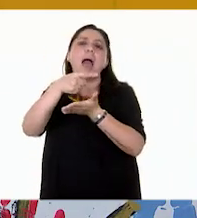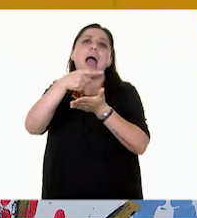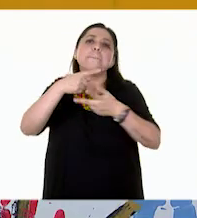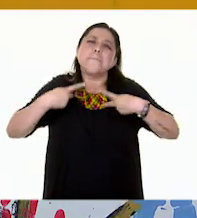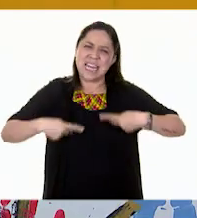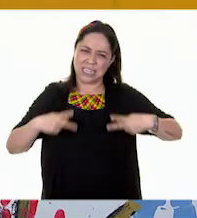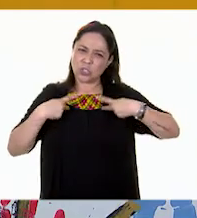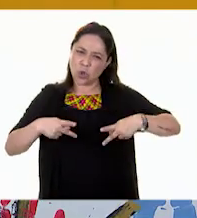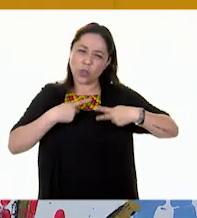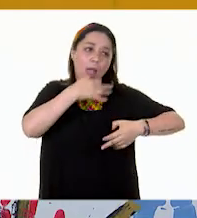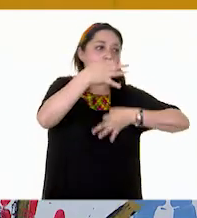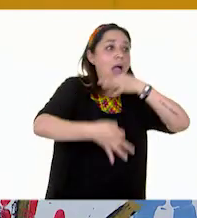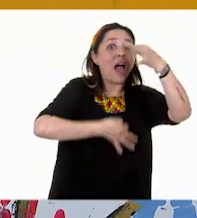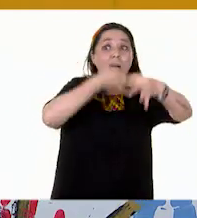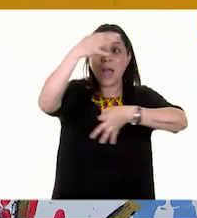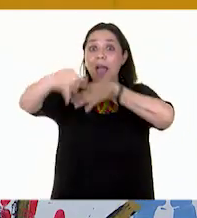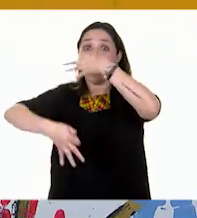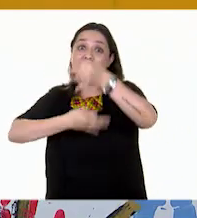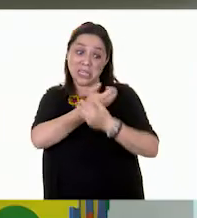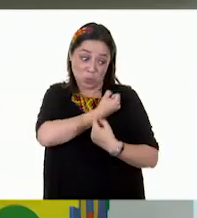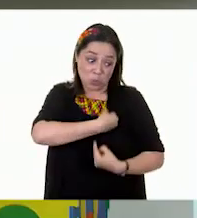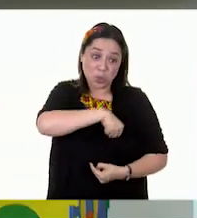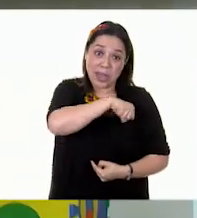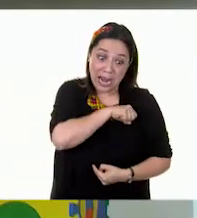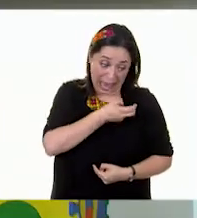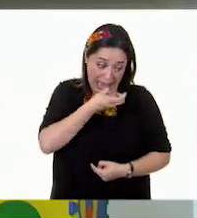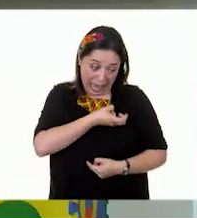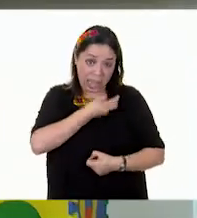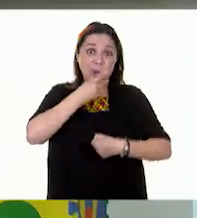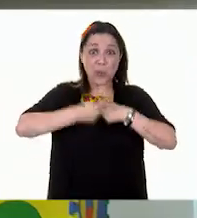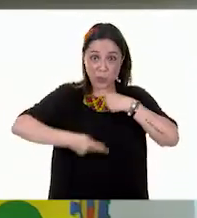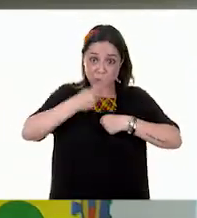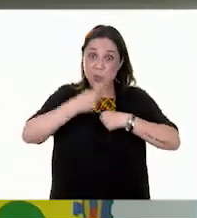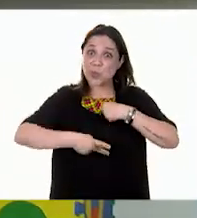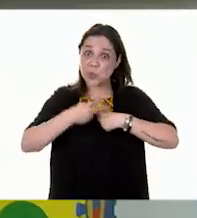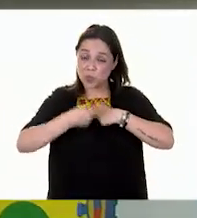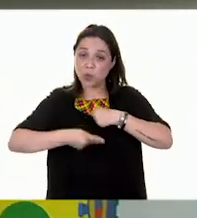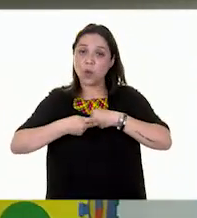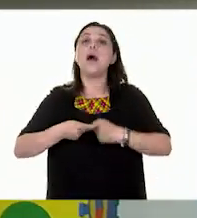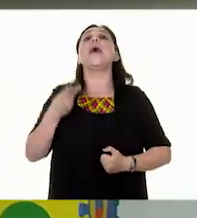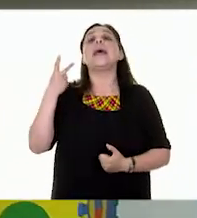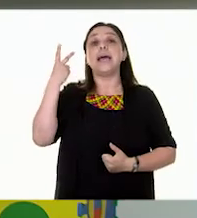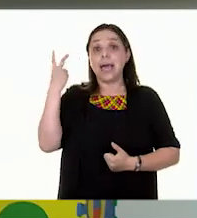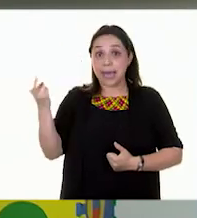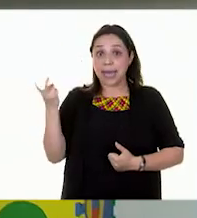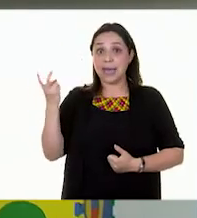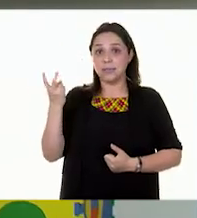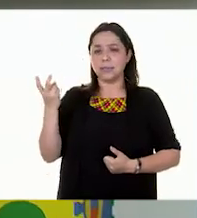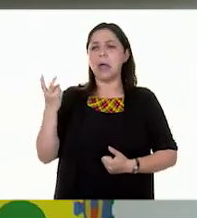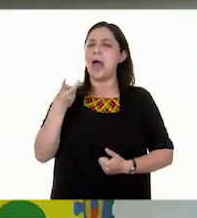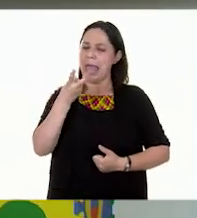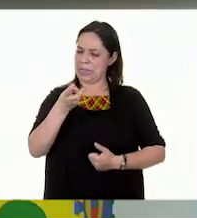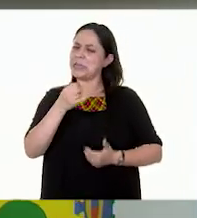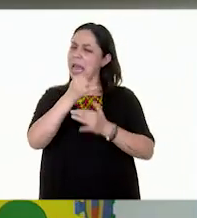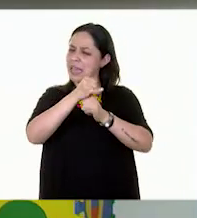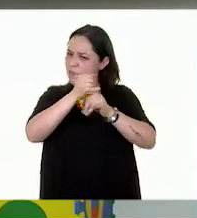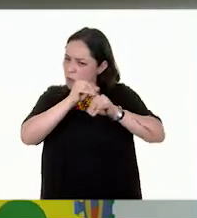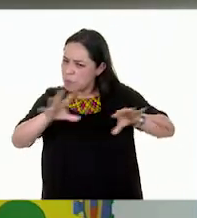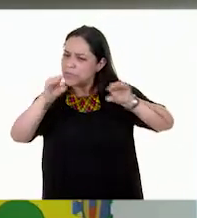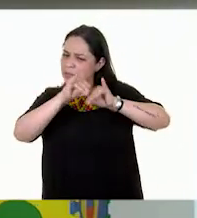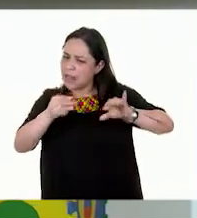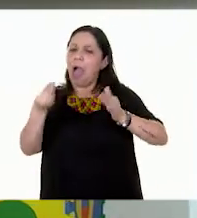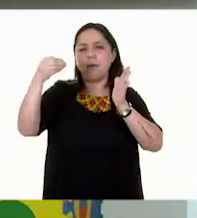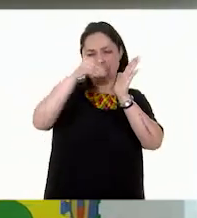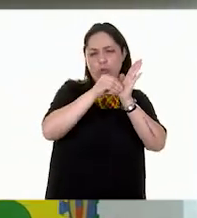peligro que corre su salud. Ajá. Perfecto. Esa información también debe ser parte de la campaña. Y bueno, Gloria,